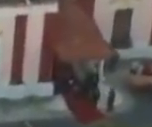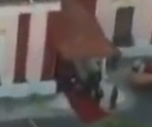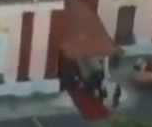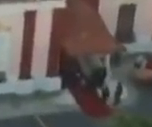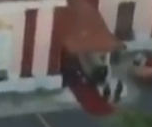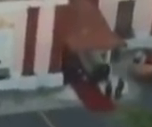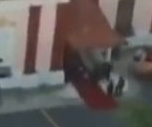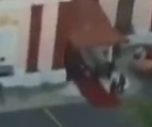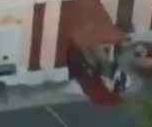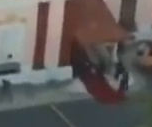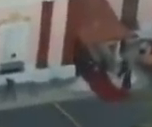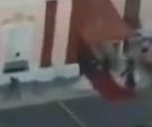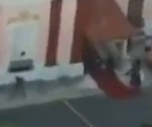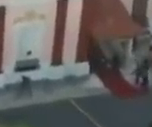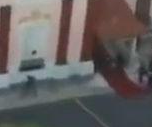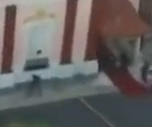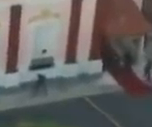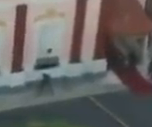Veamos.